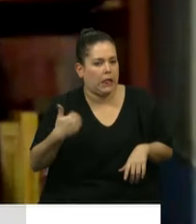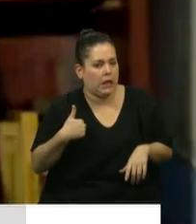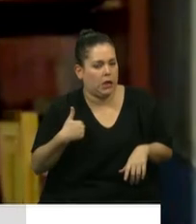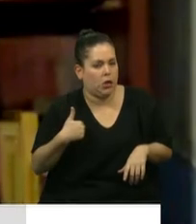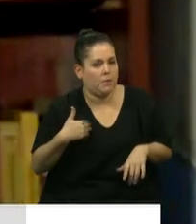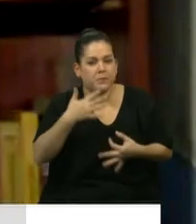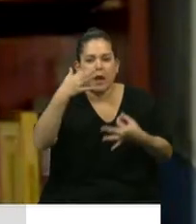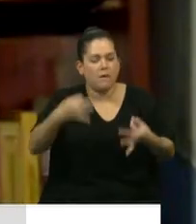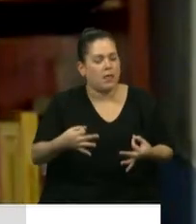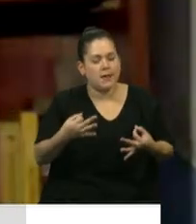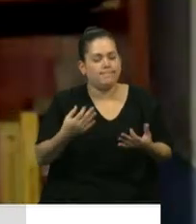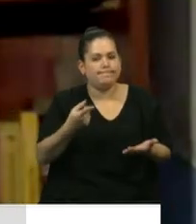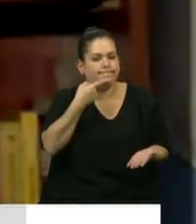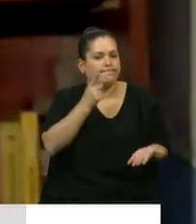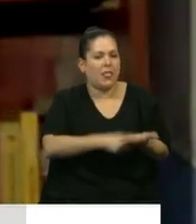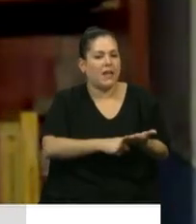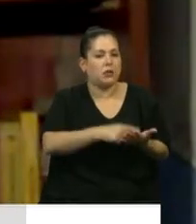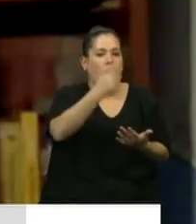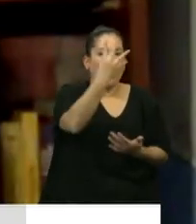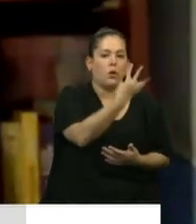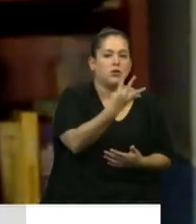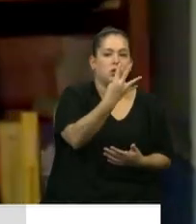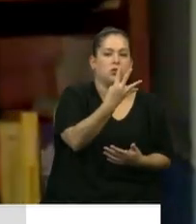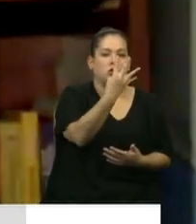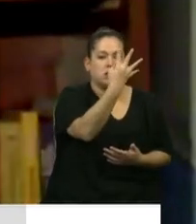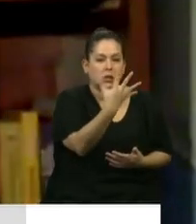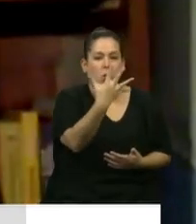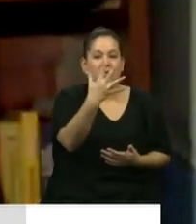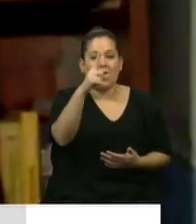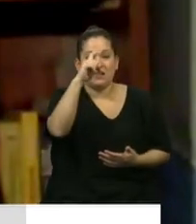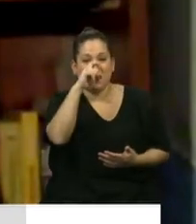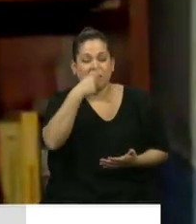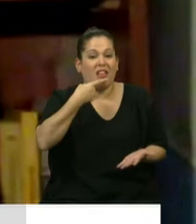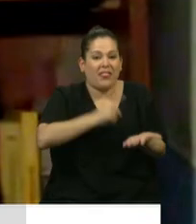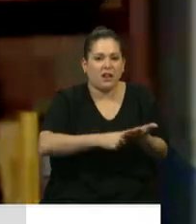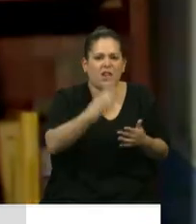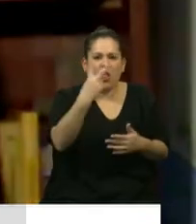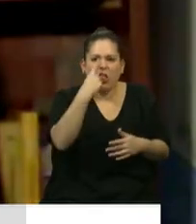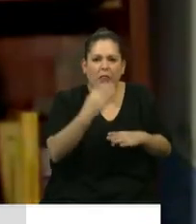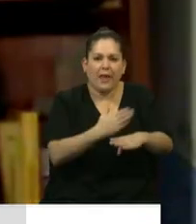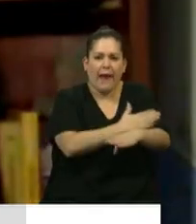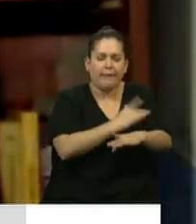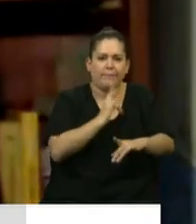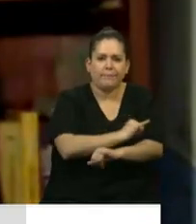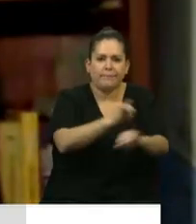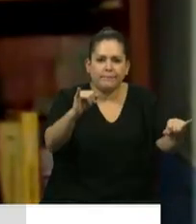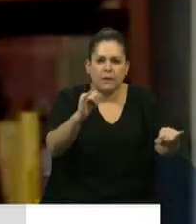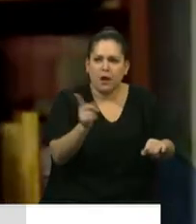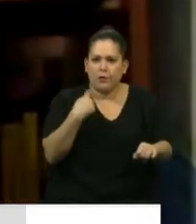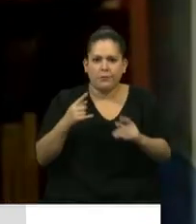el dictado del decreto 457, dos días antes de que nos diéramos la posibilidad de sesionar.